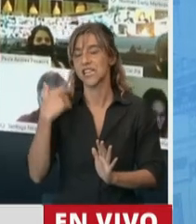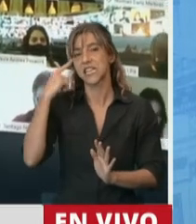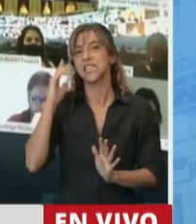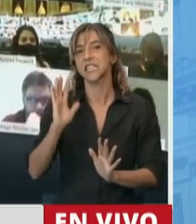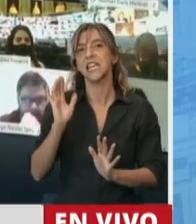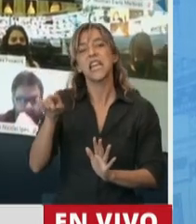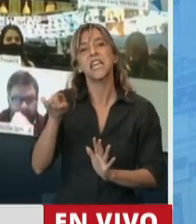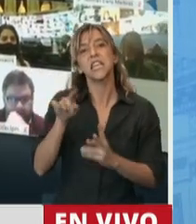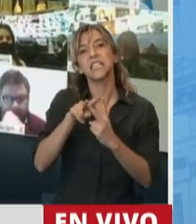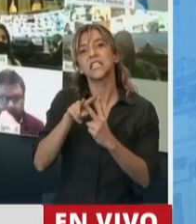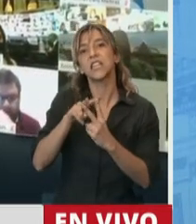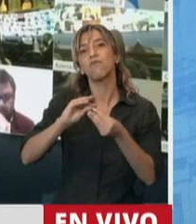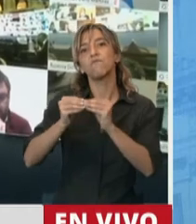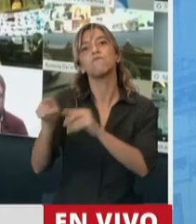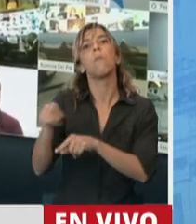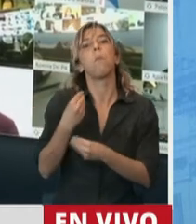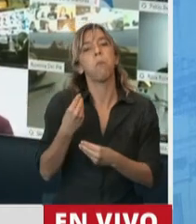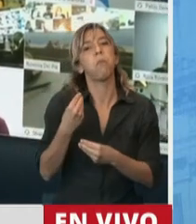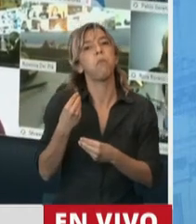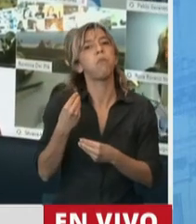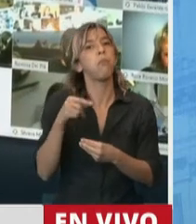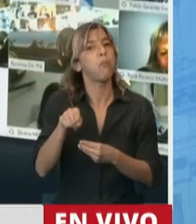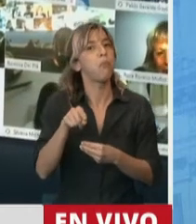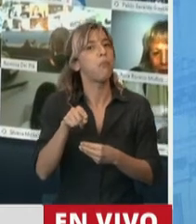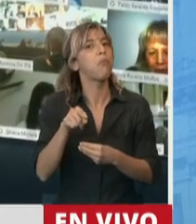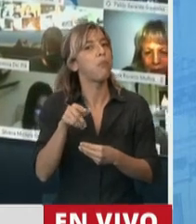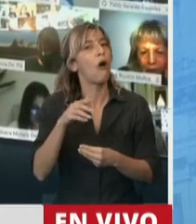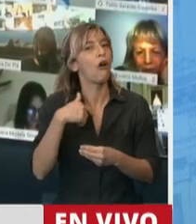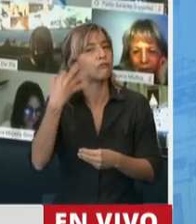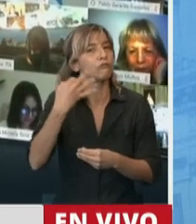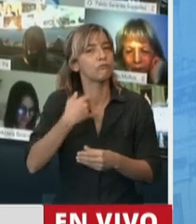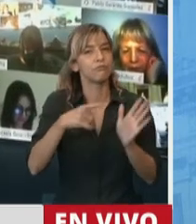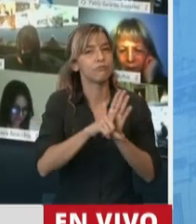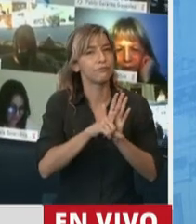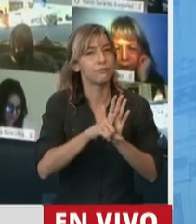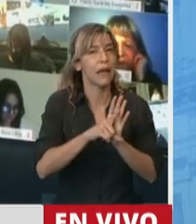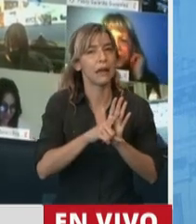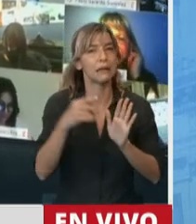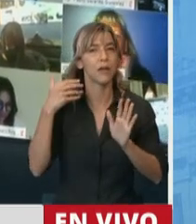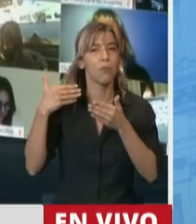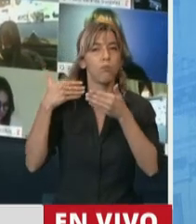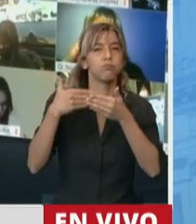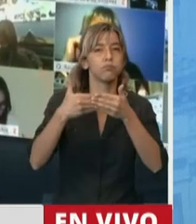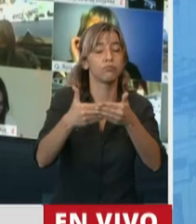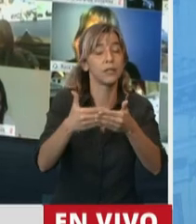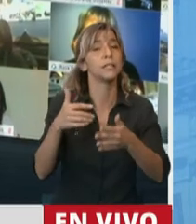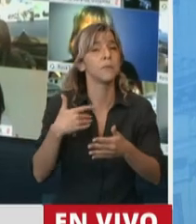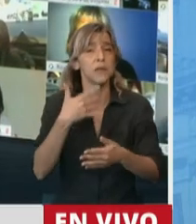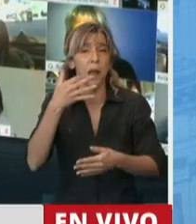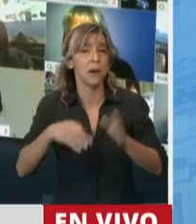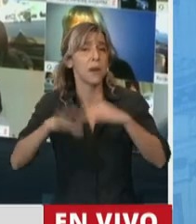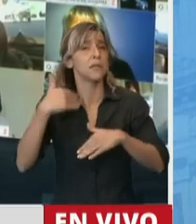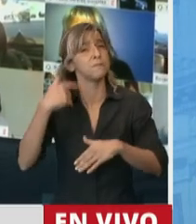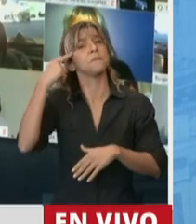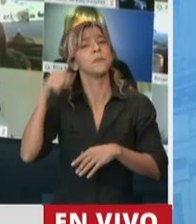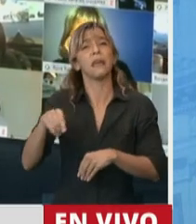teletrabajo. No es la excusa de la precarización laboral, porque eso ya vimos se subsana con la regulación. Y por eso el dictamen deja en manos de